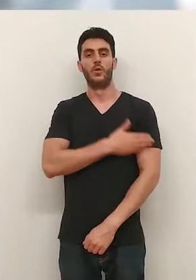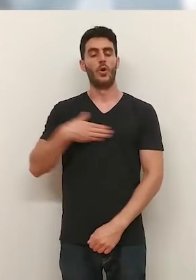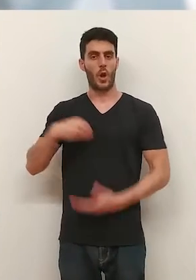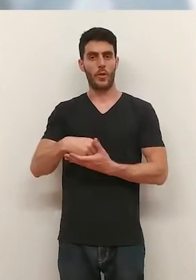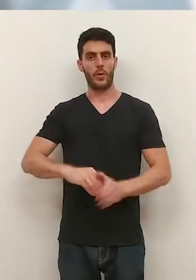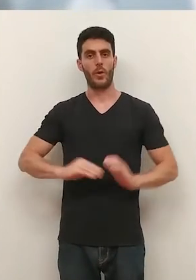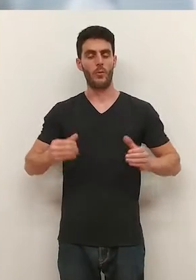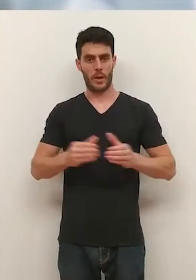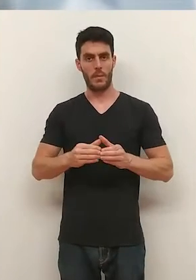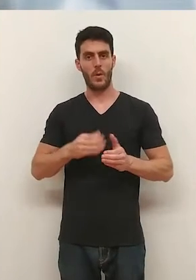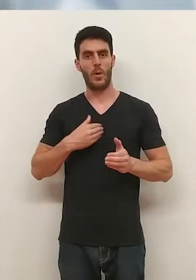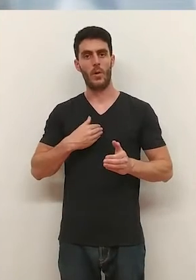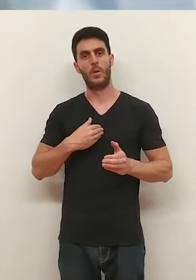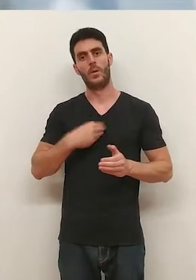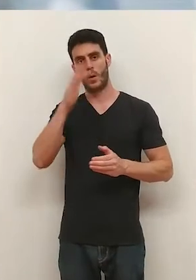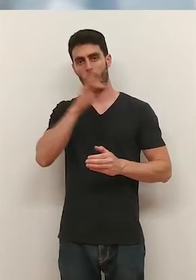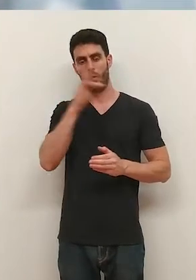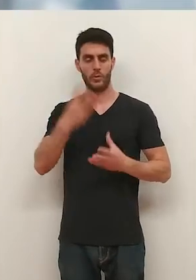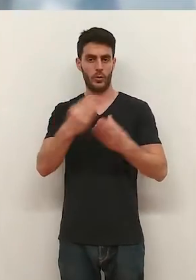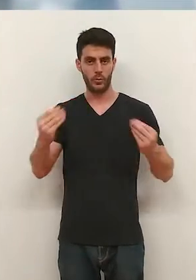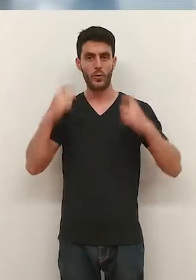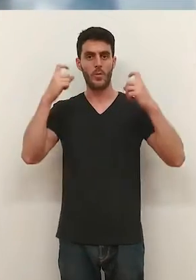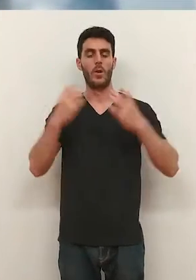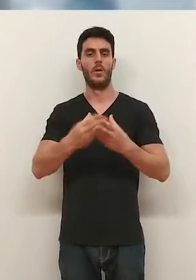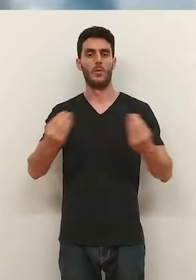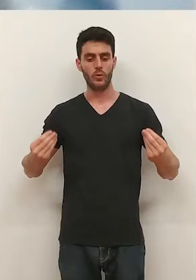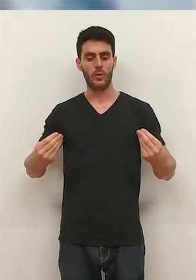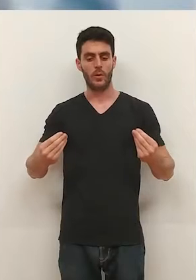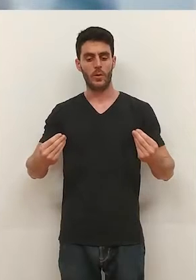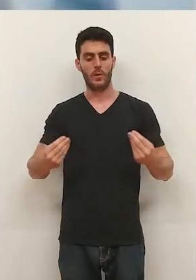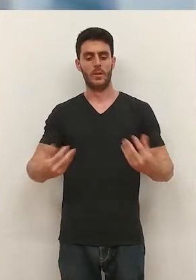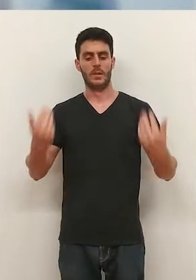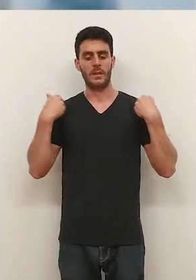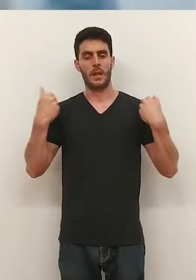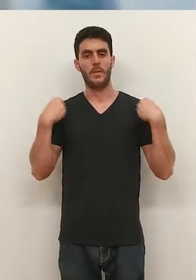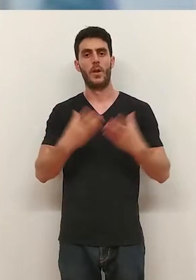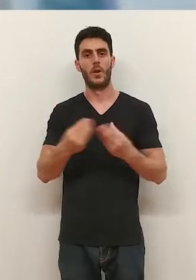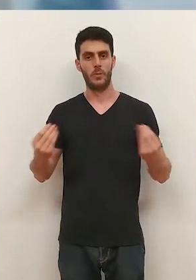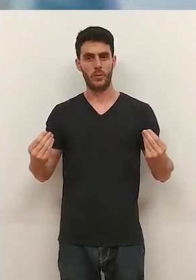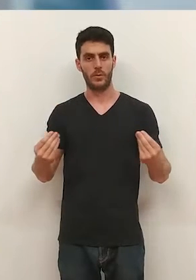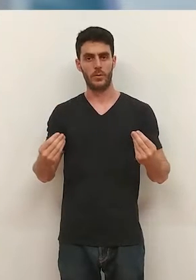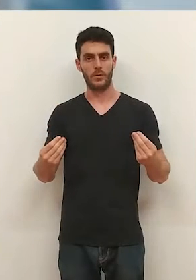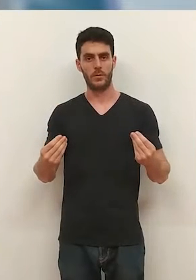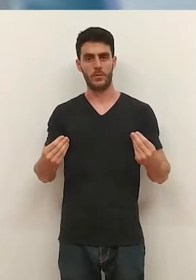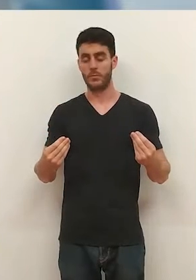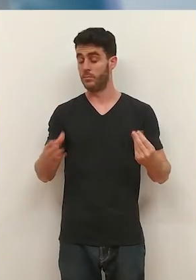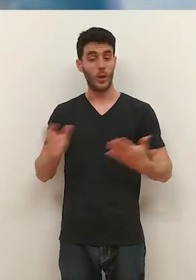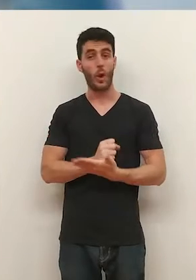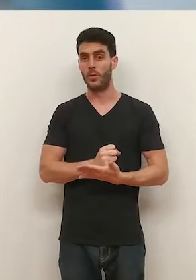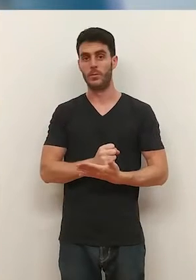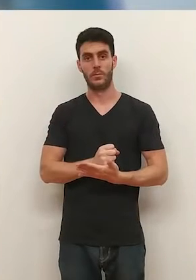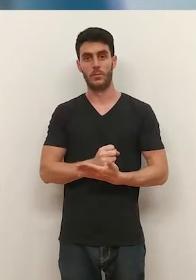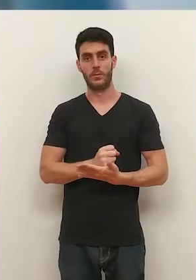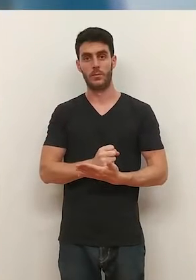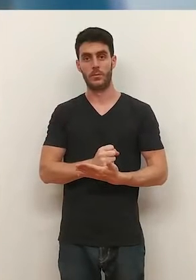Lo que quiero es conformar un equipo que tenga muchísimo compromiso, muchísimo esfuerzo, muchísimo sacrificio y que